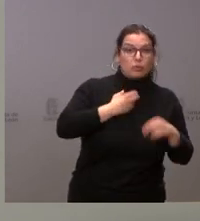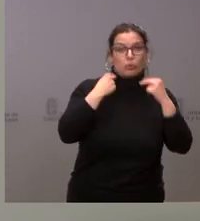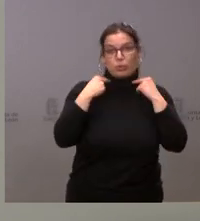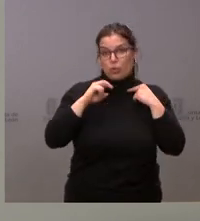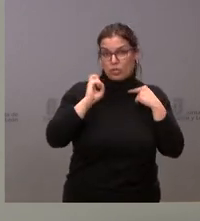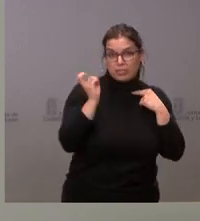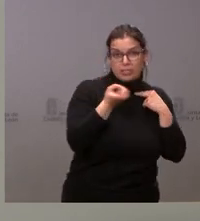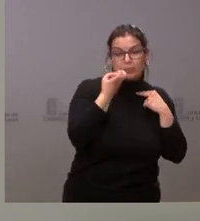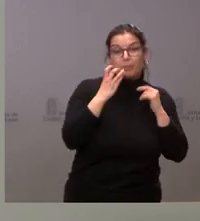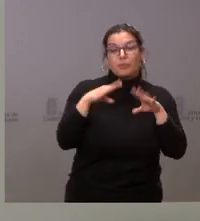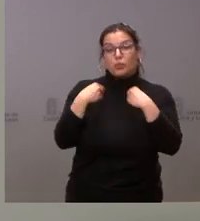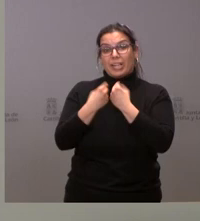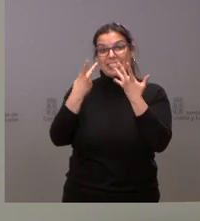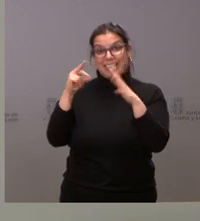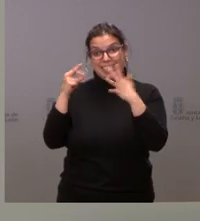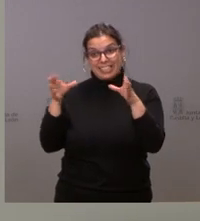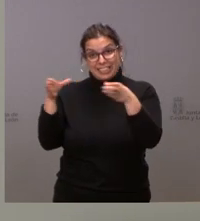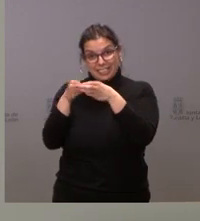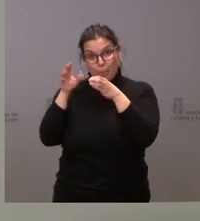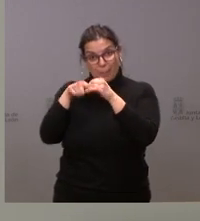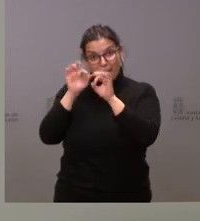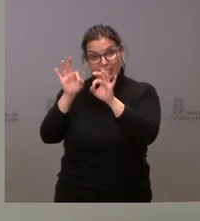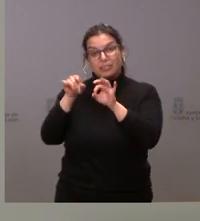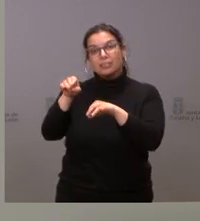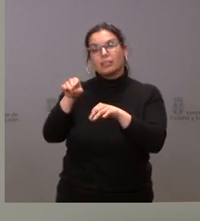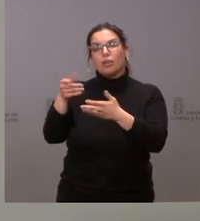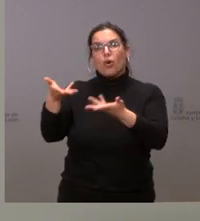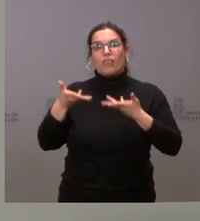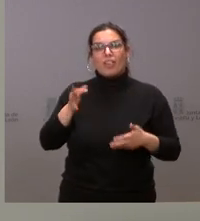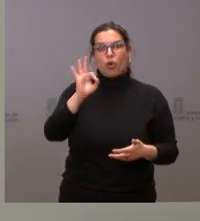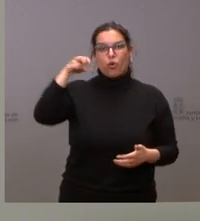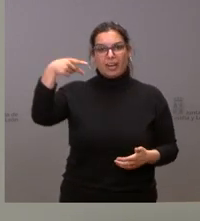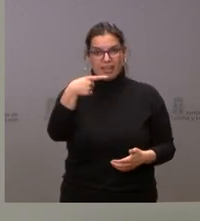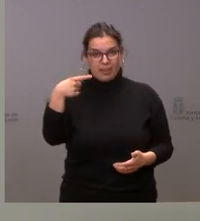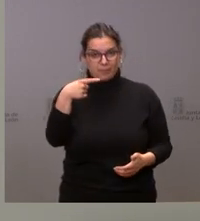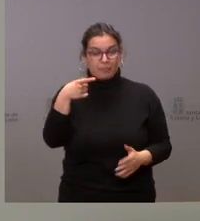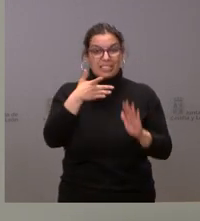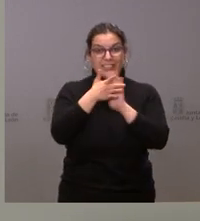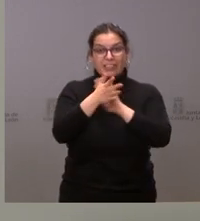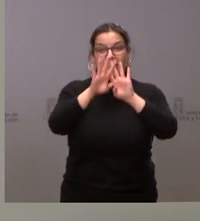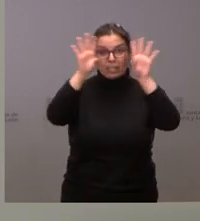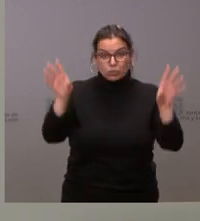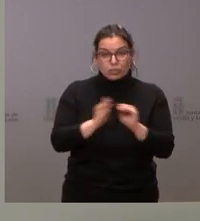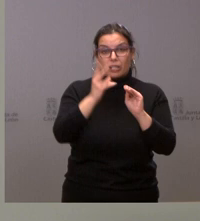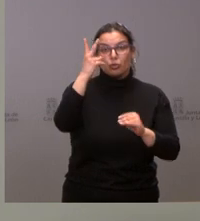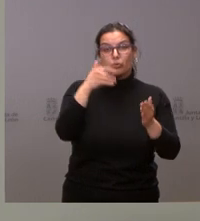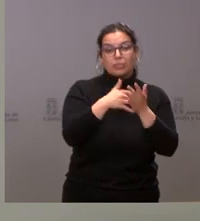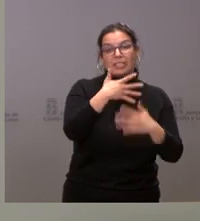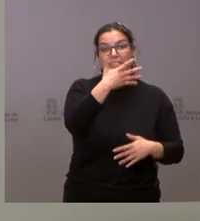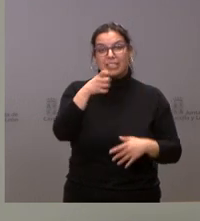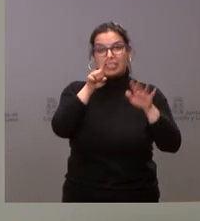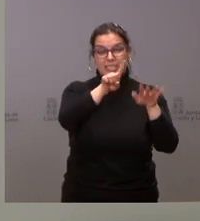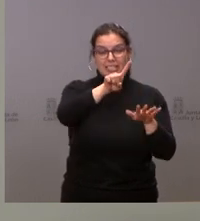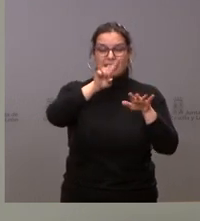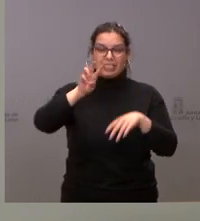y un total de 70 plazas a través de las ONGs. Estamos hablando, por tanto, de 2.563